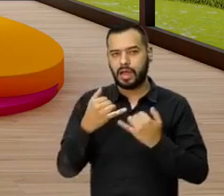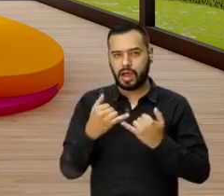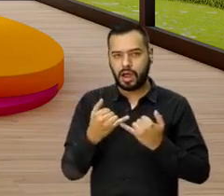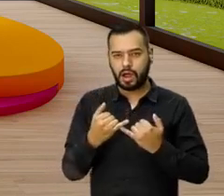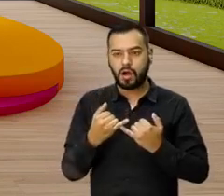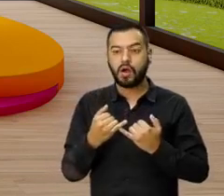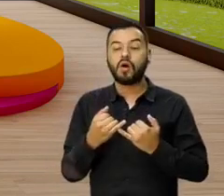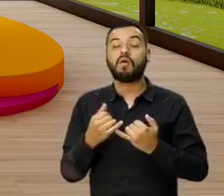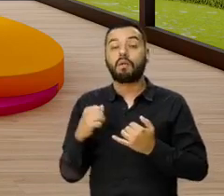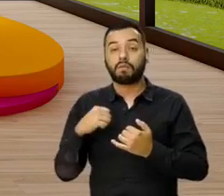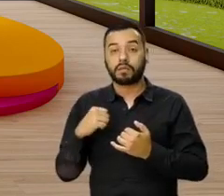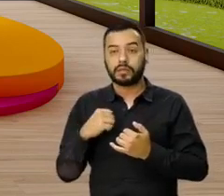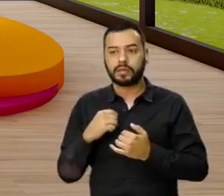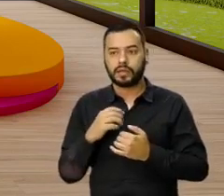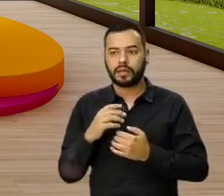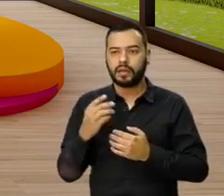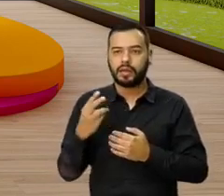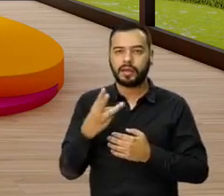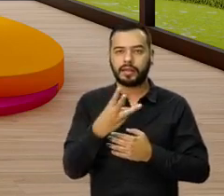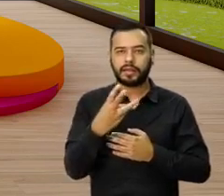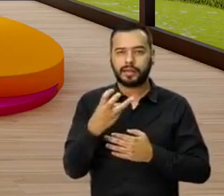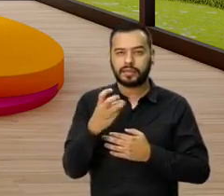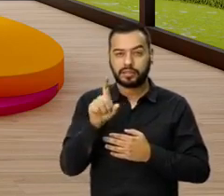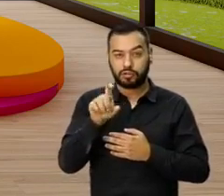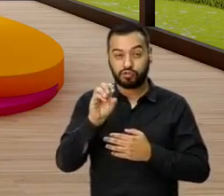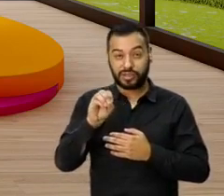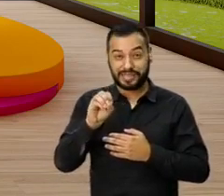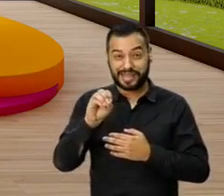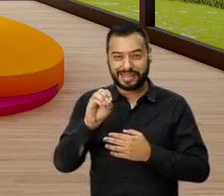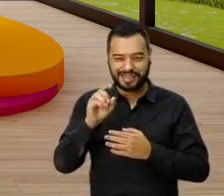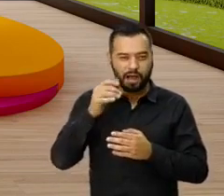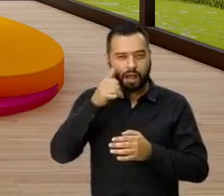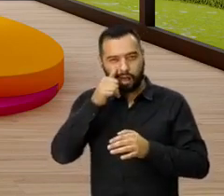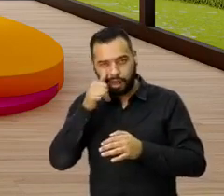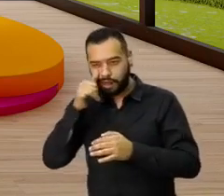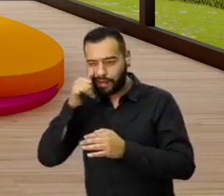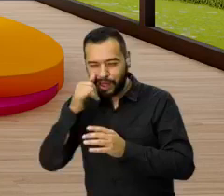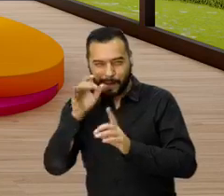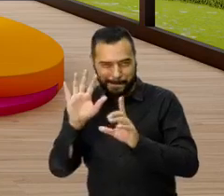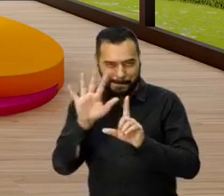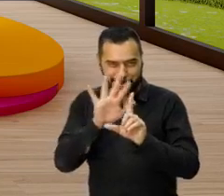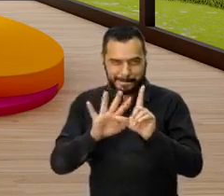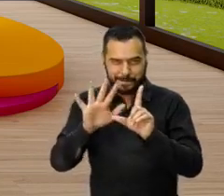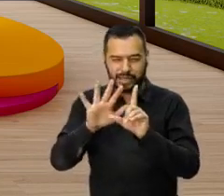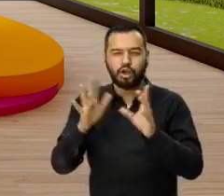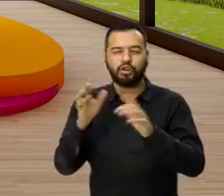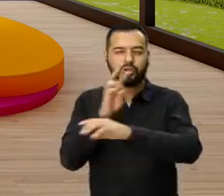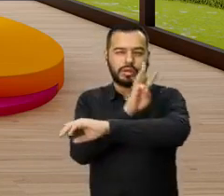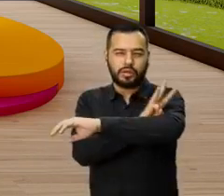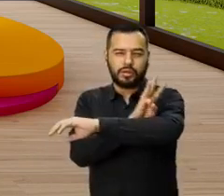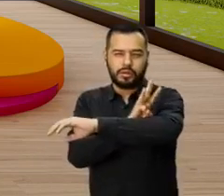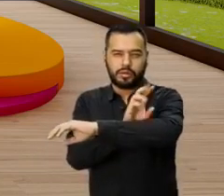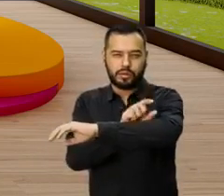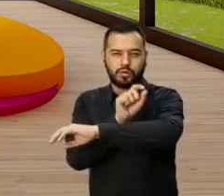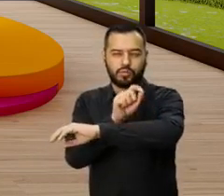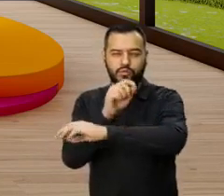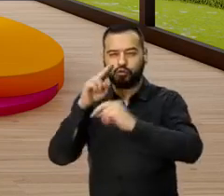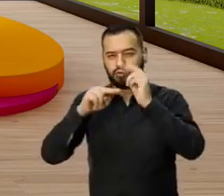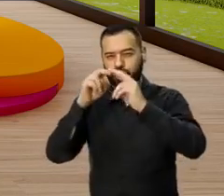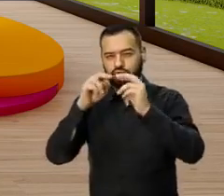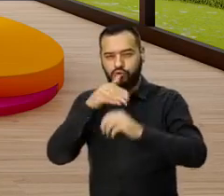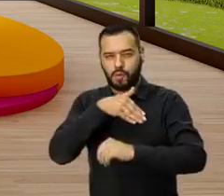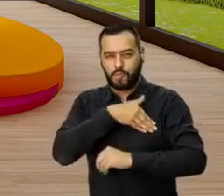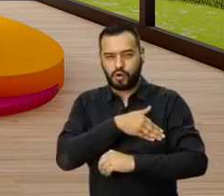dado, también lo tenemos en 360 grados en la propia página de Constructora Bolívar, www.constructorabolívar